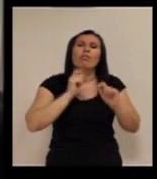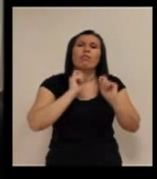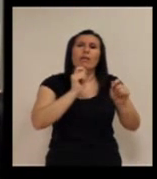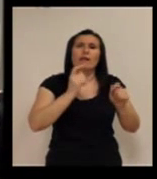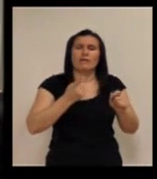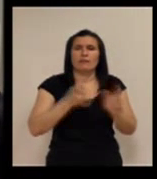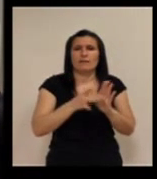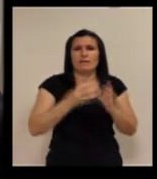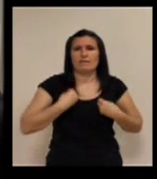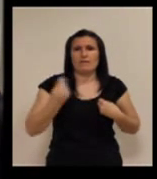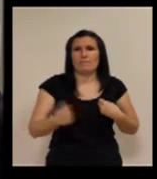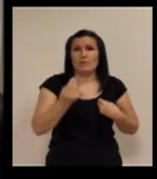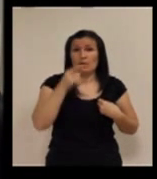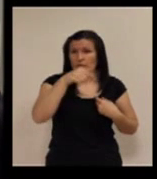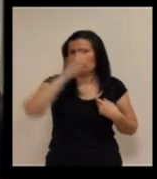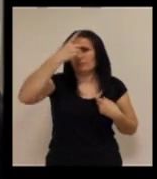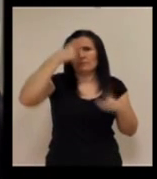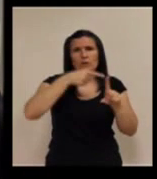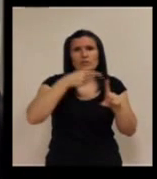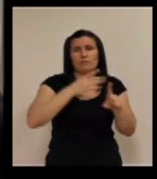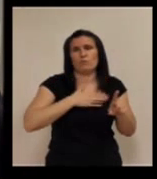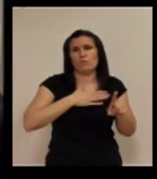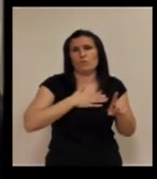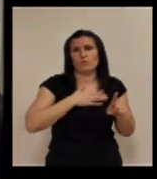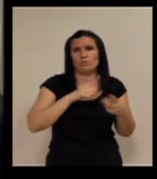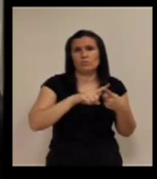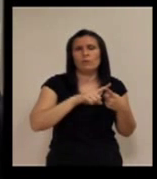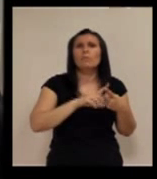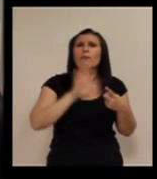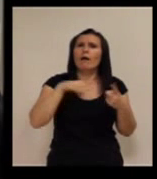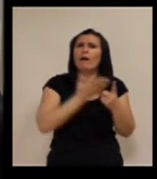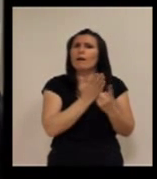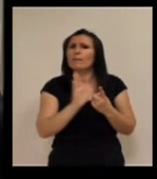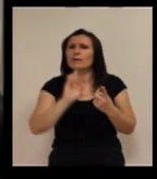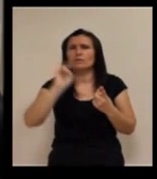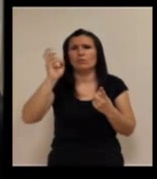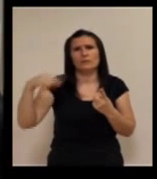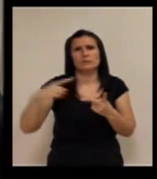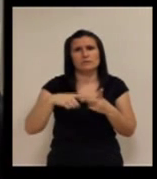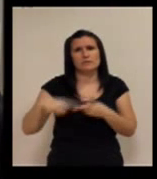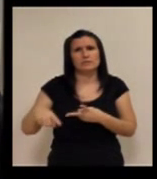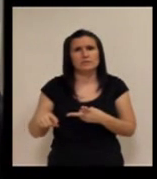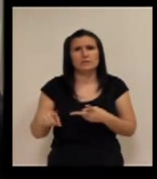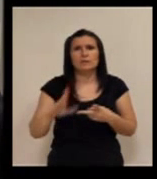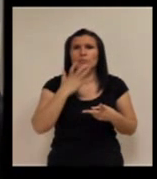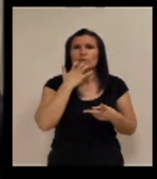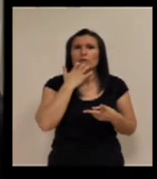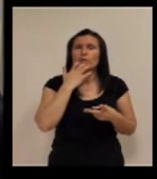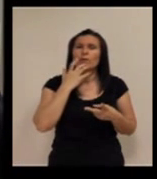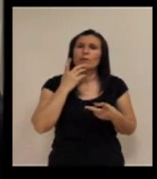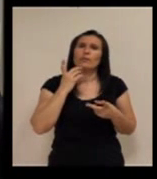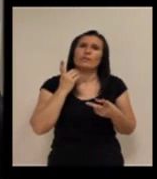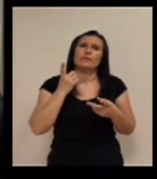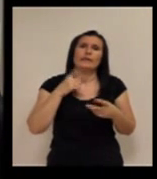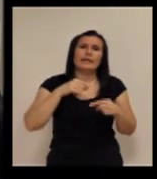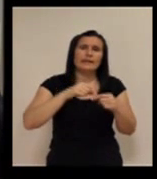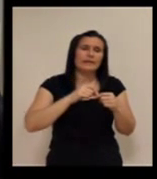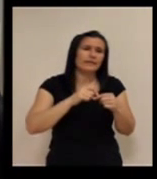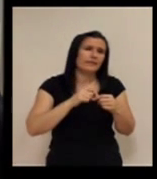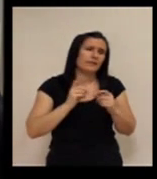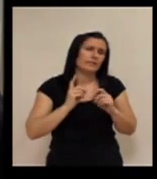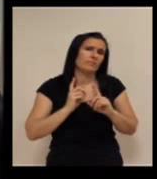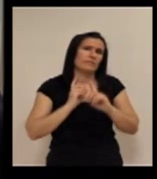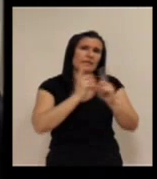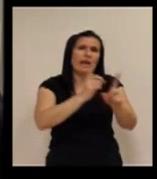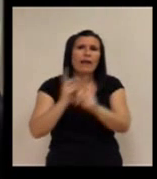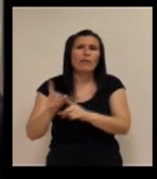calidad de vida del usuario, ¿no? Que es ese principal objetivo nuestro, sino además minimizar los traslados